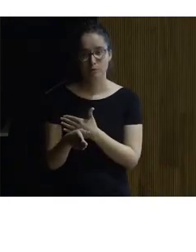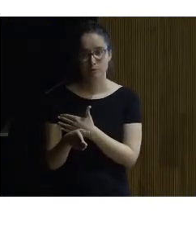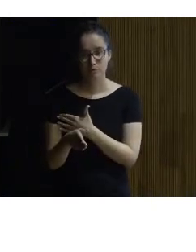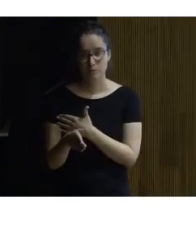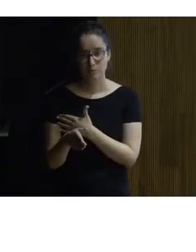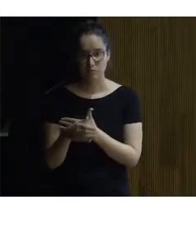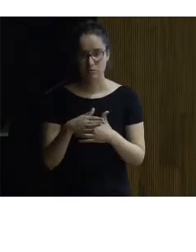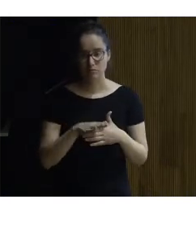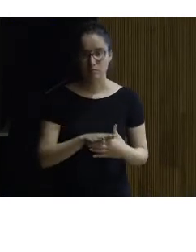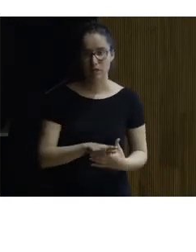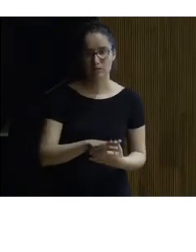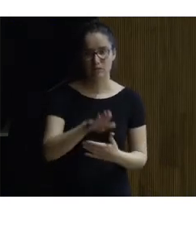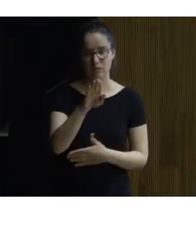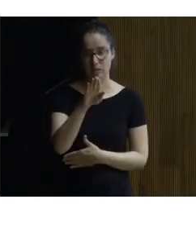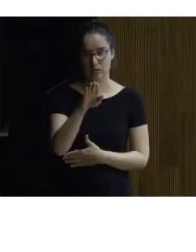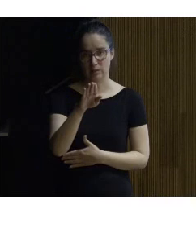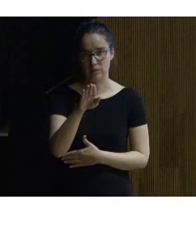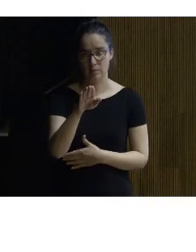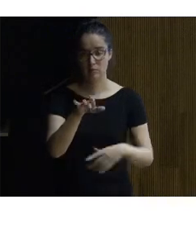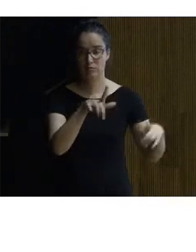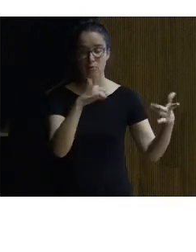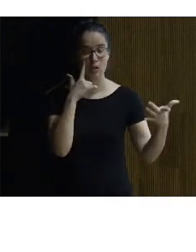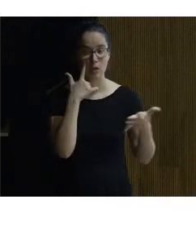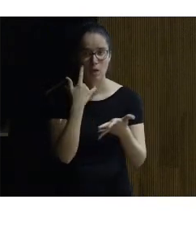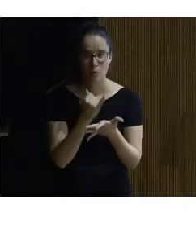estas rampas aquí hay algunas infografías de prueba